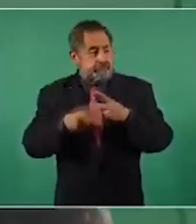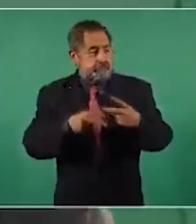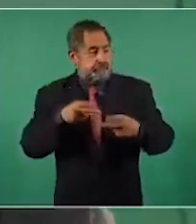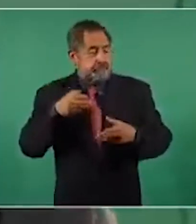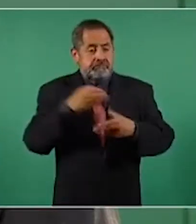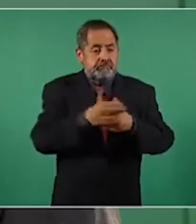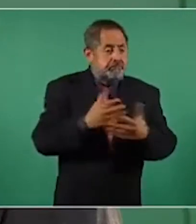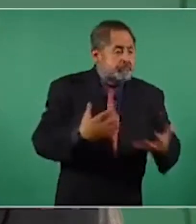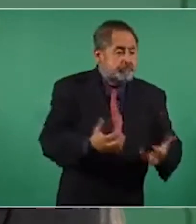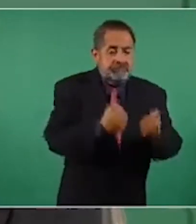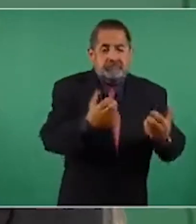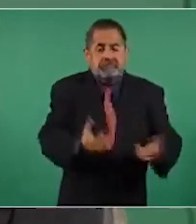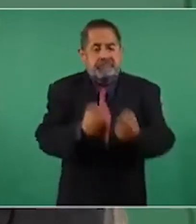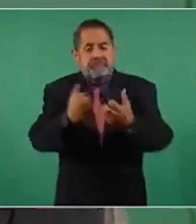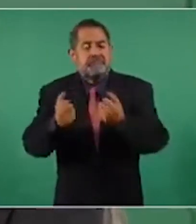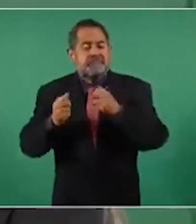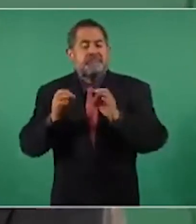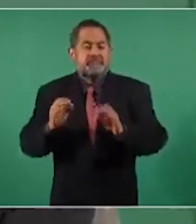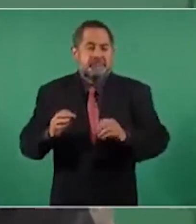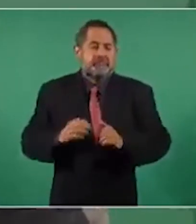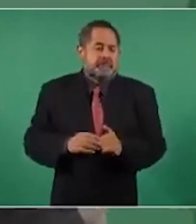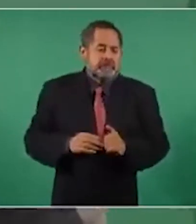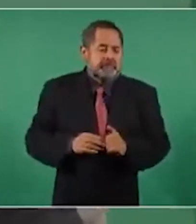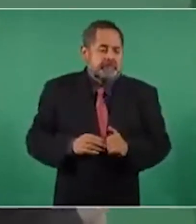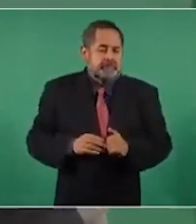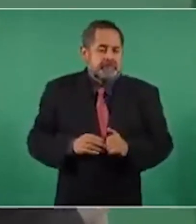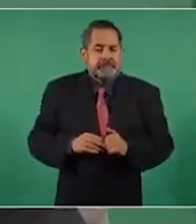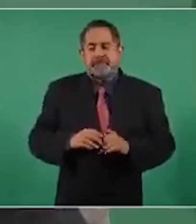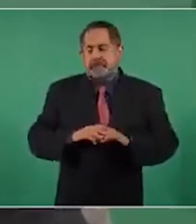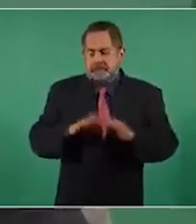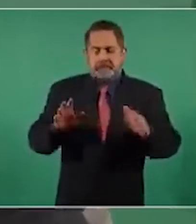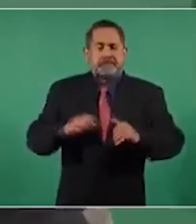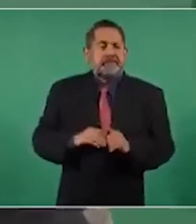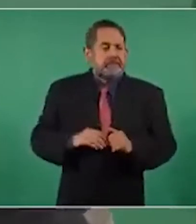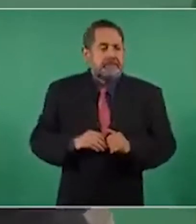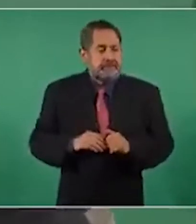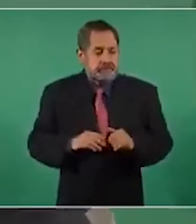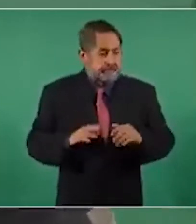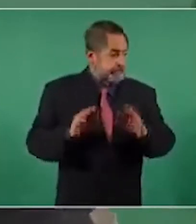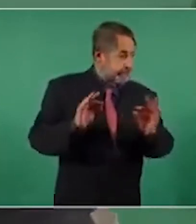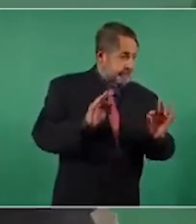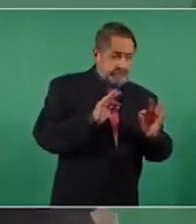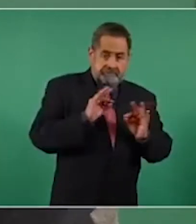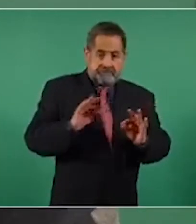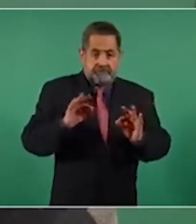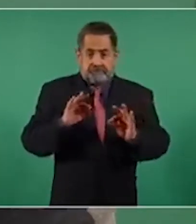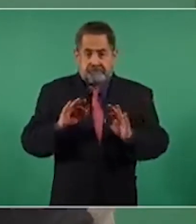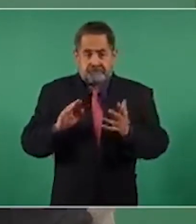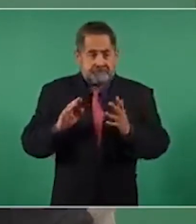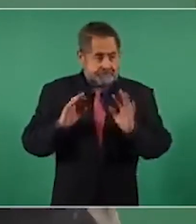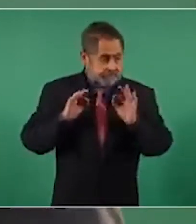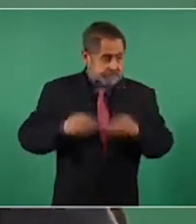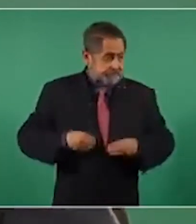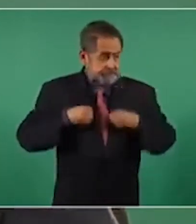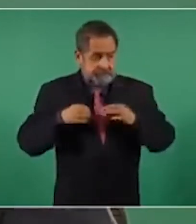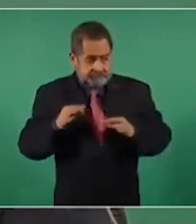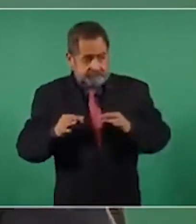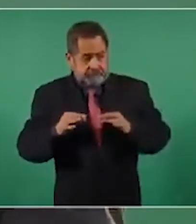que resultan afectaciones